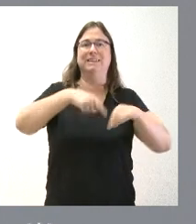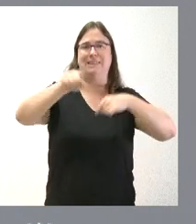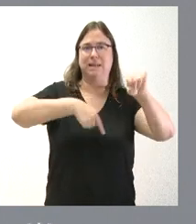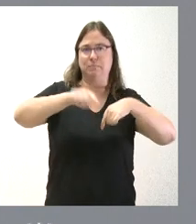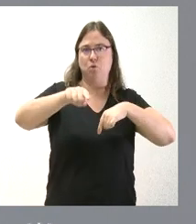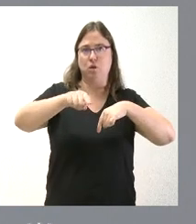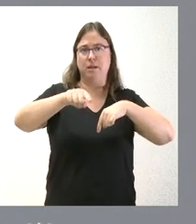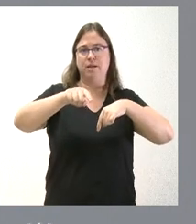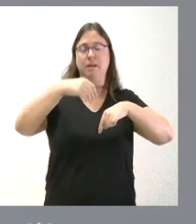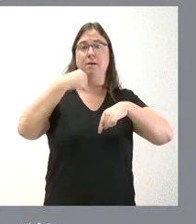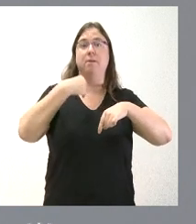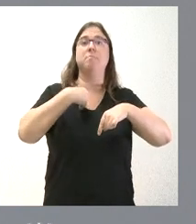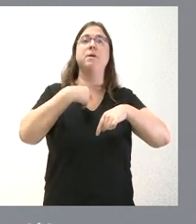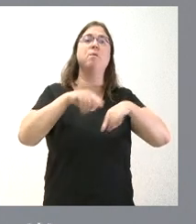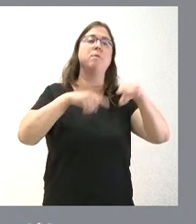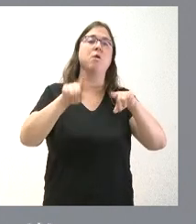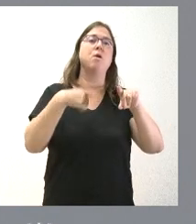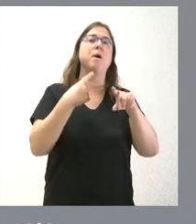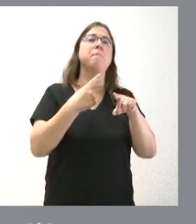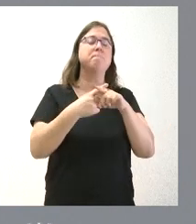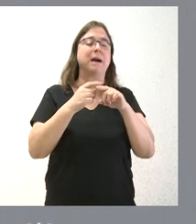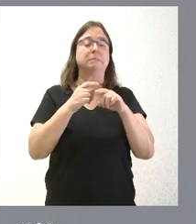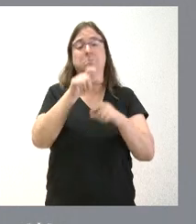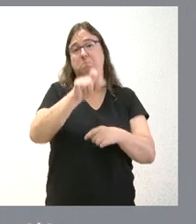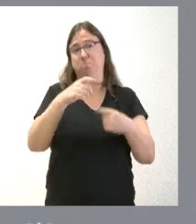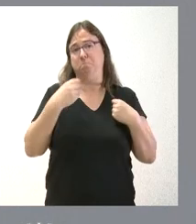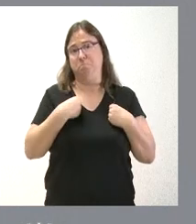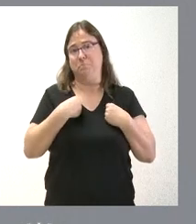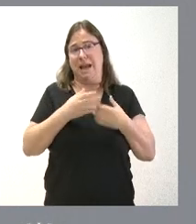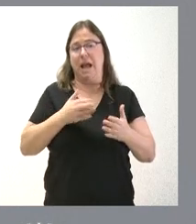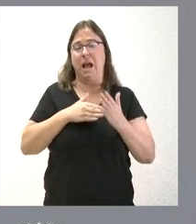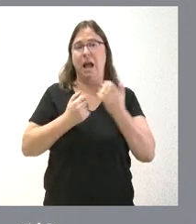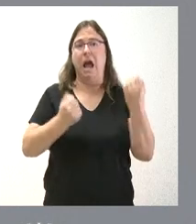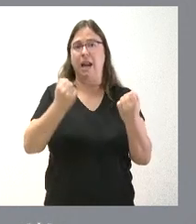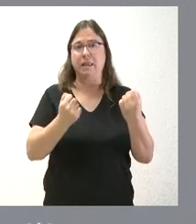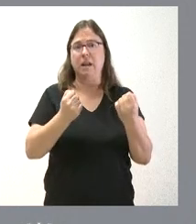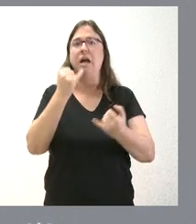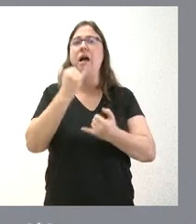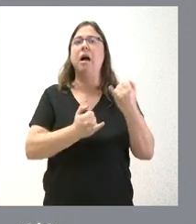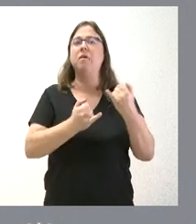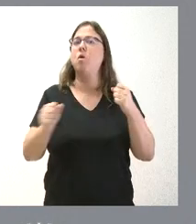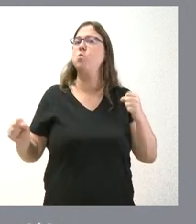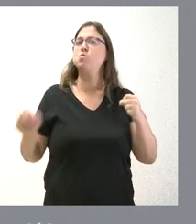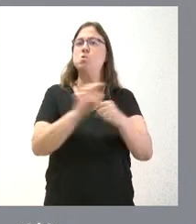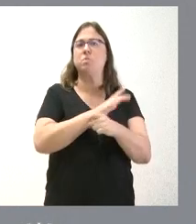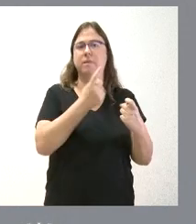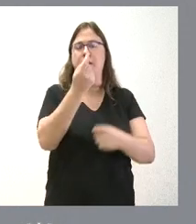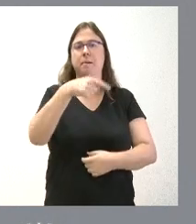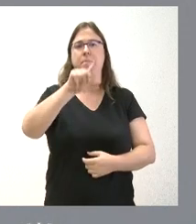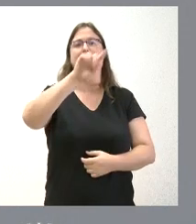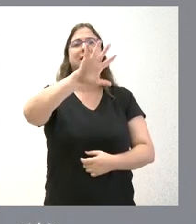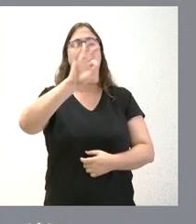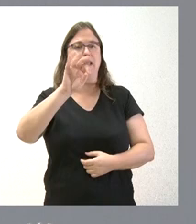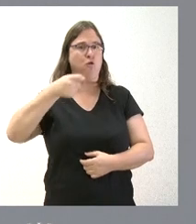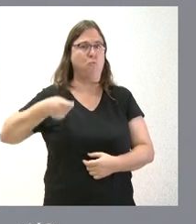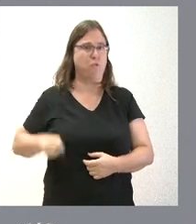de mercancías como de pasajeros por carretera, y que llevaría, en este caso, pues a cubrir esa demanda de 1.500 profesionales